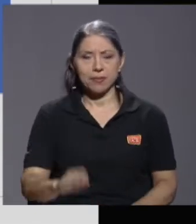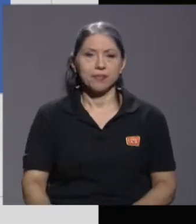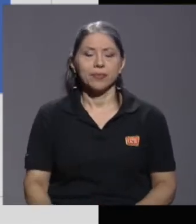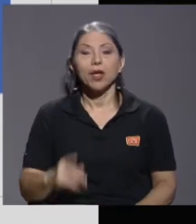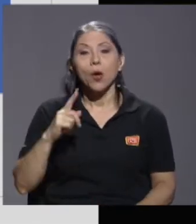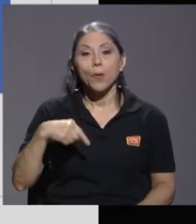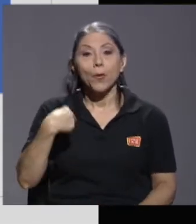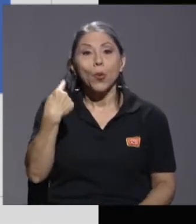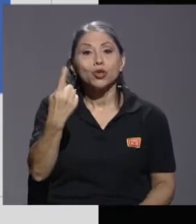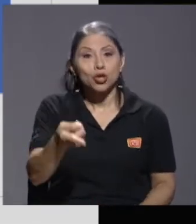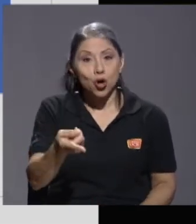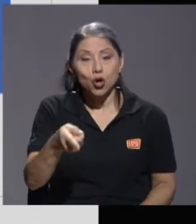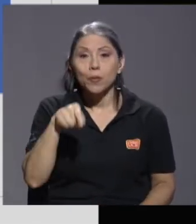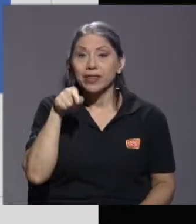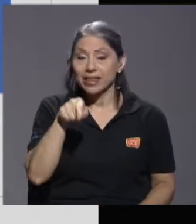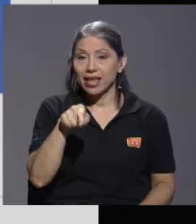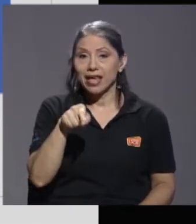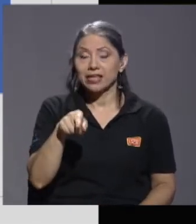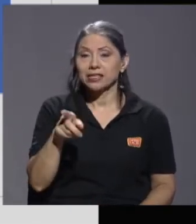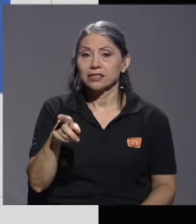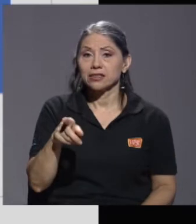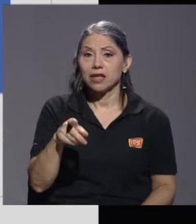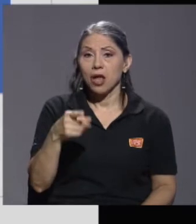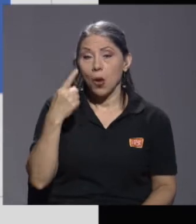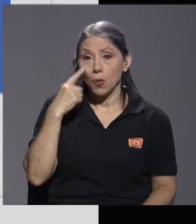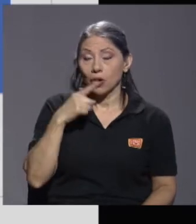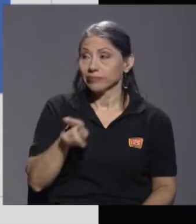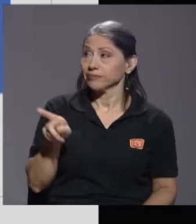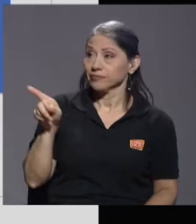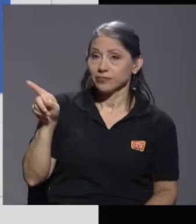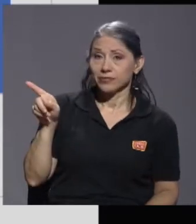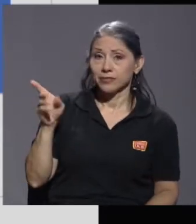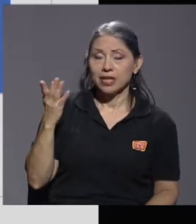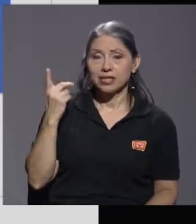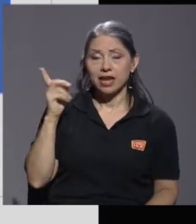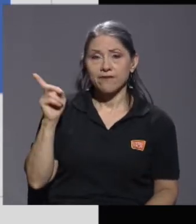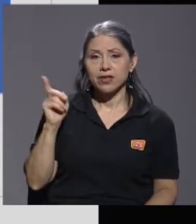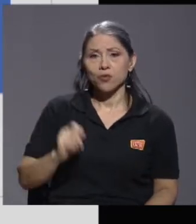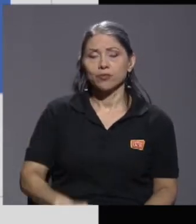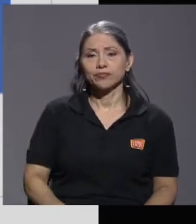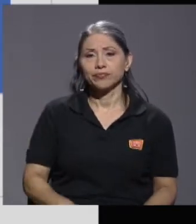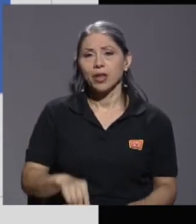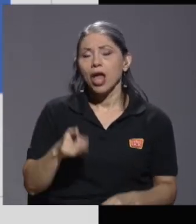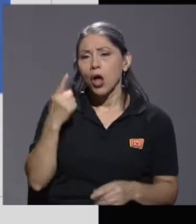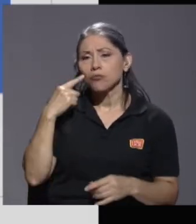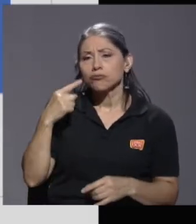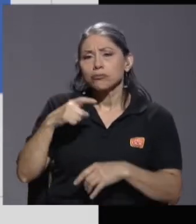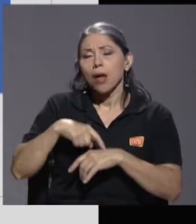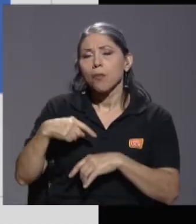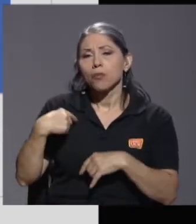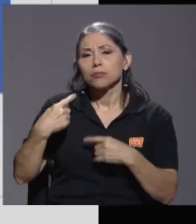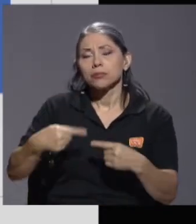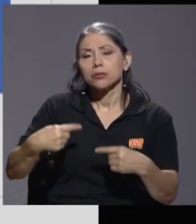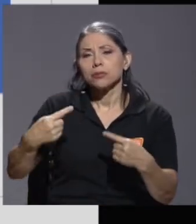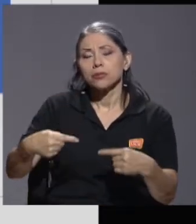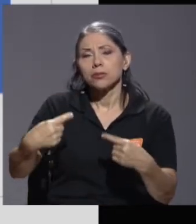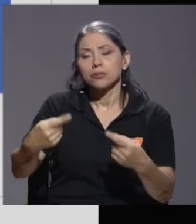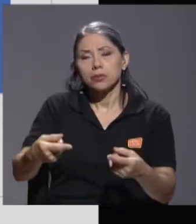Posteriormente, esto es un poco este grafiquito que se ve por aquí, conforme el tiempo fue pasando,